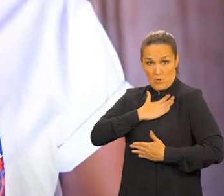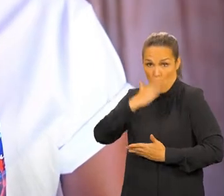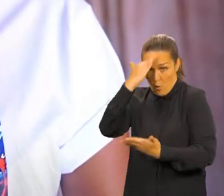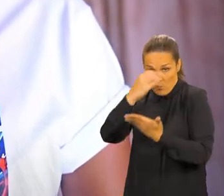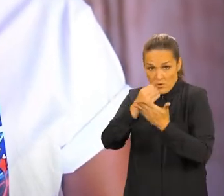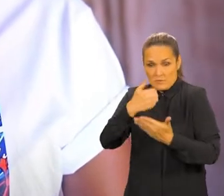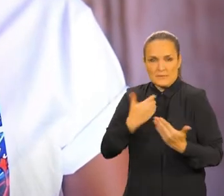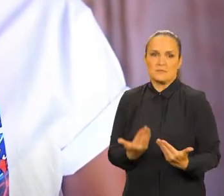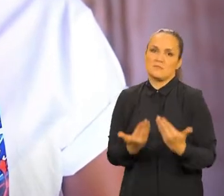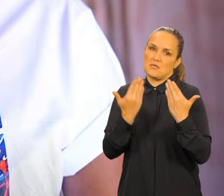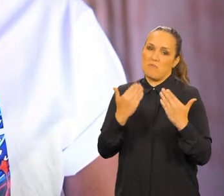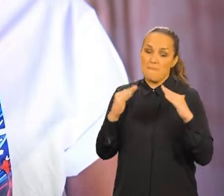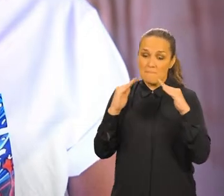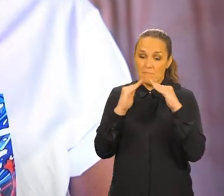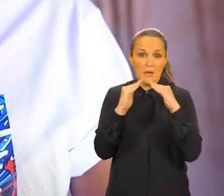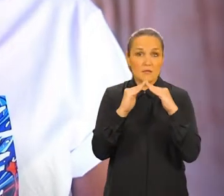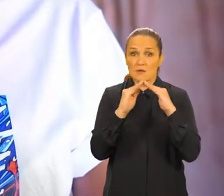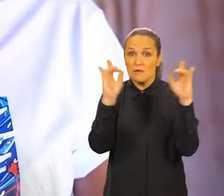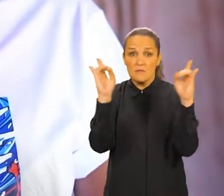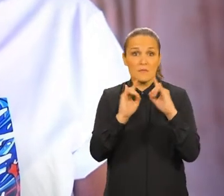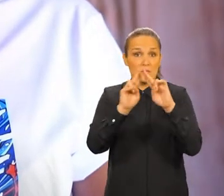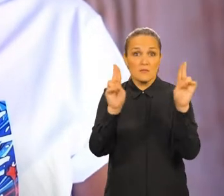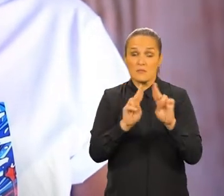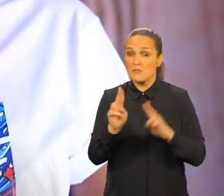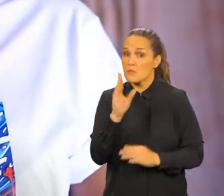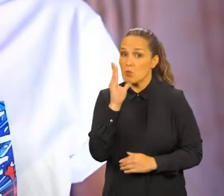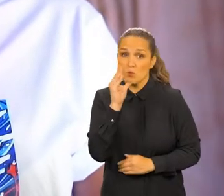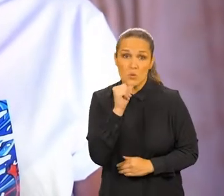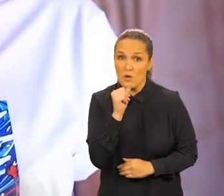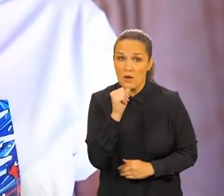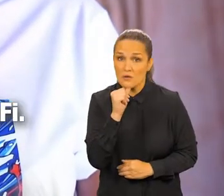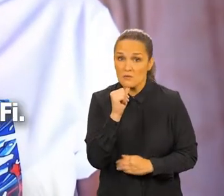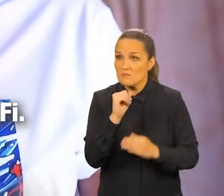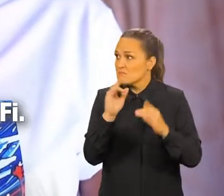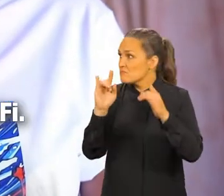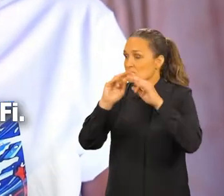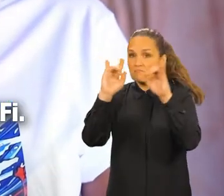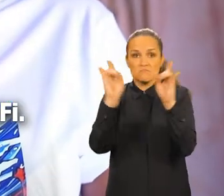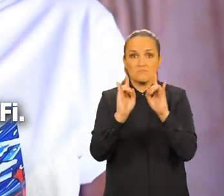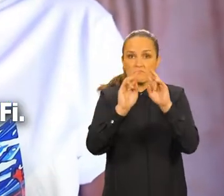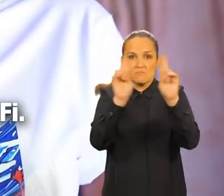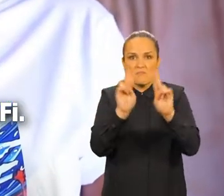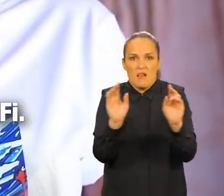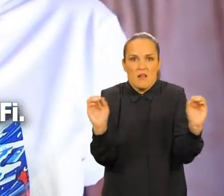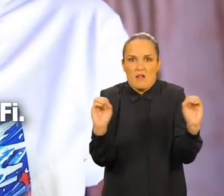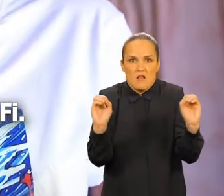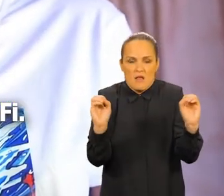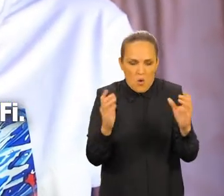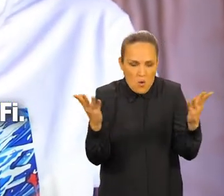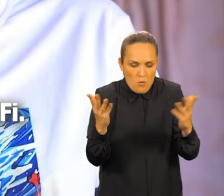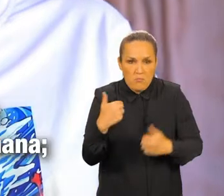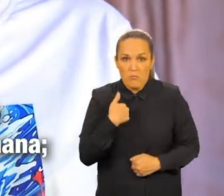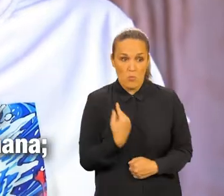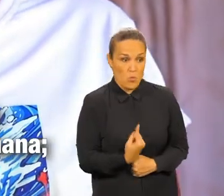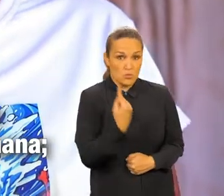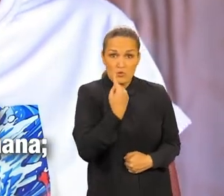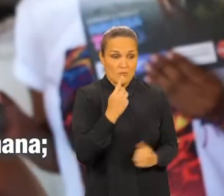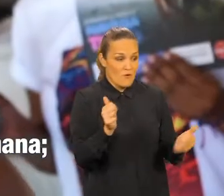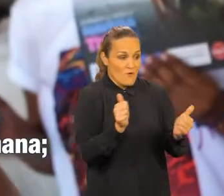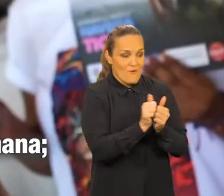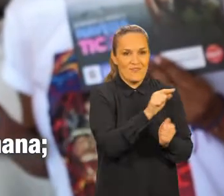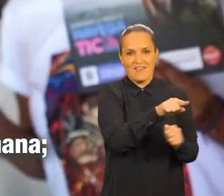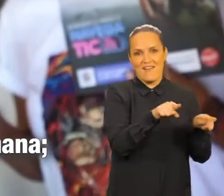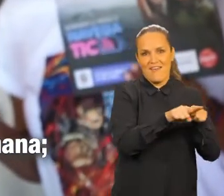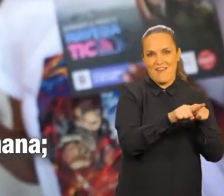Personalmente a mí me beneficia muchísimo porque en mi caso actualmente no contamos con conexión wifi. No